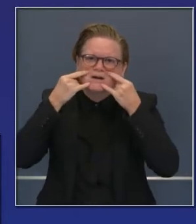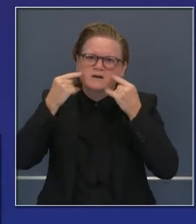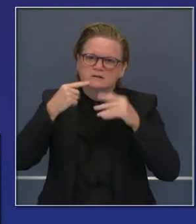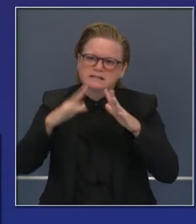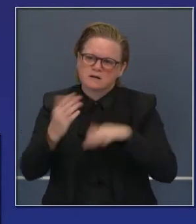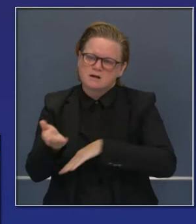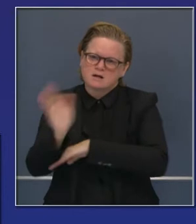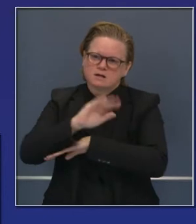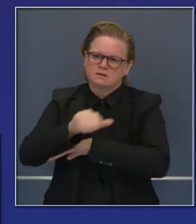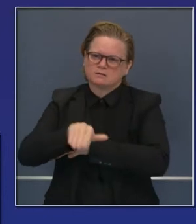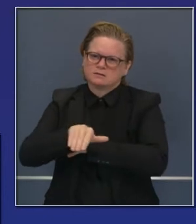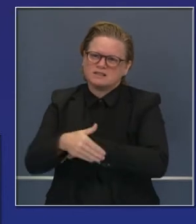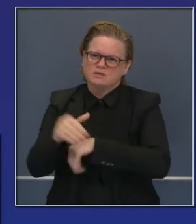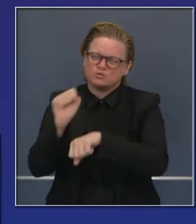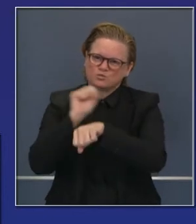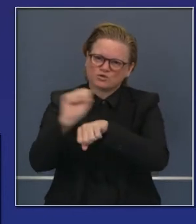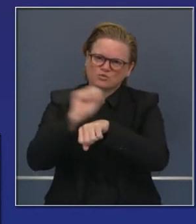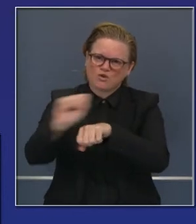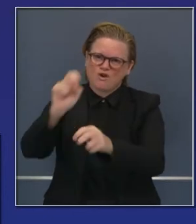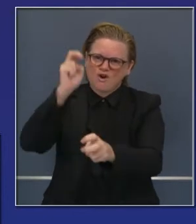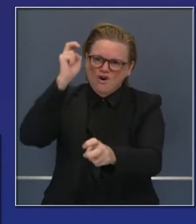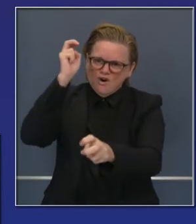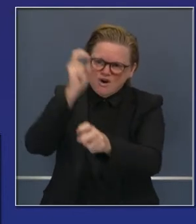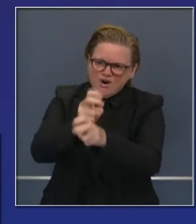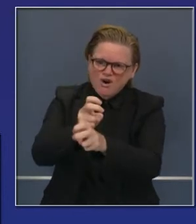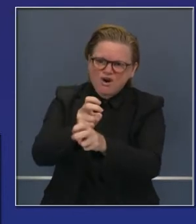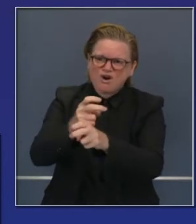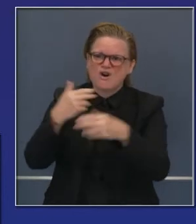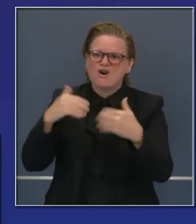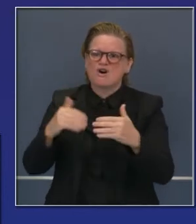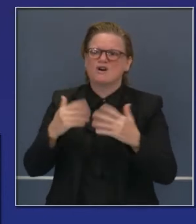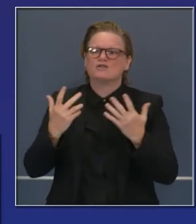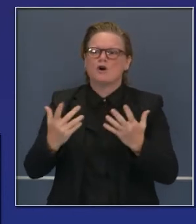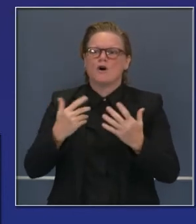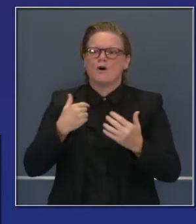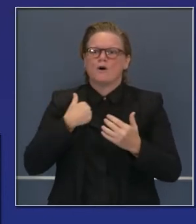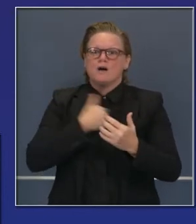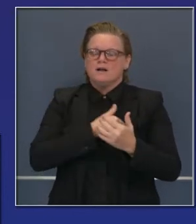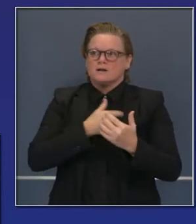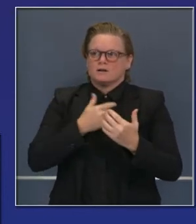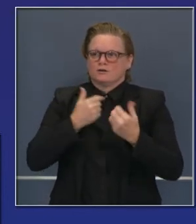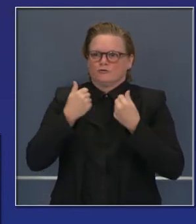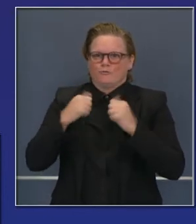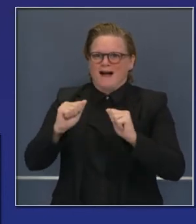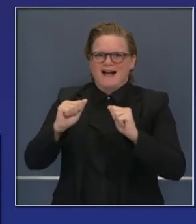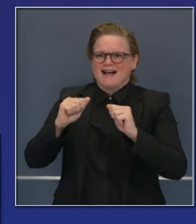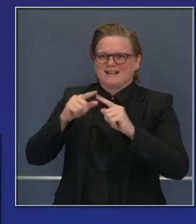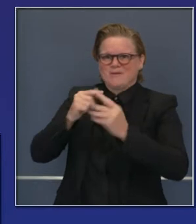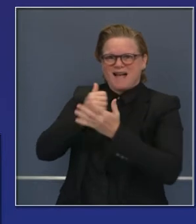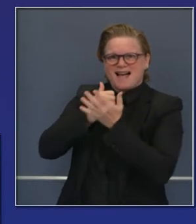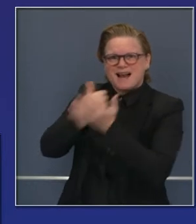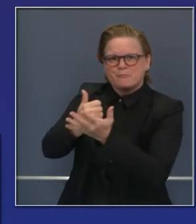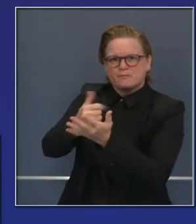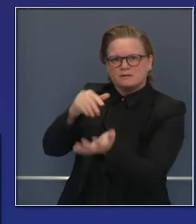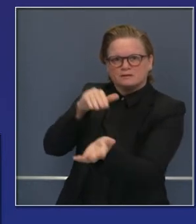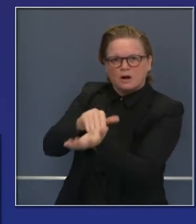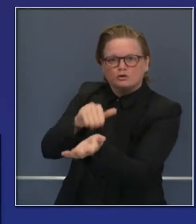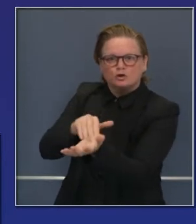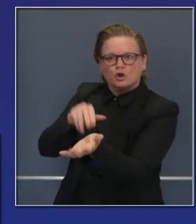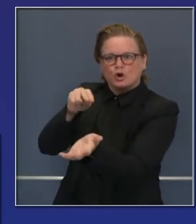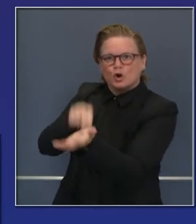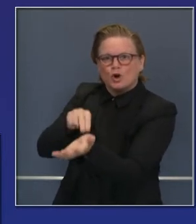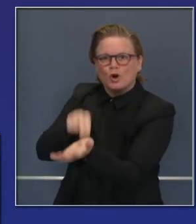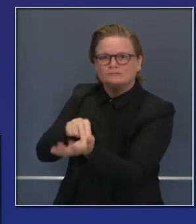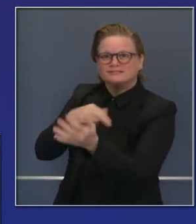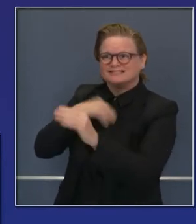preocupados por estos altos índices de propagación. Así que nuestras comunidades seguimos haciendo todo lo posible para proteger a esos trabajadores de